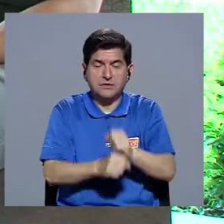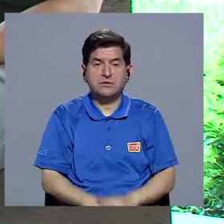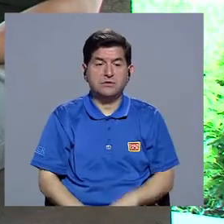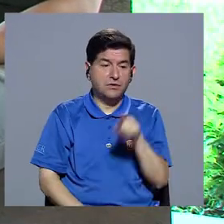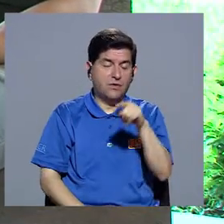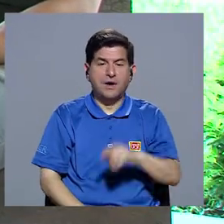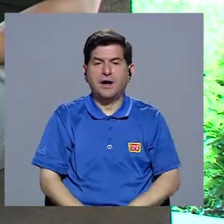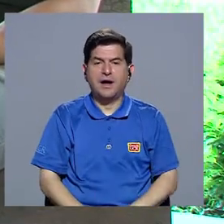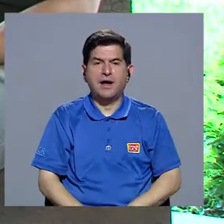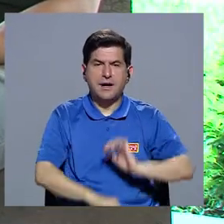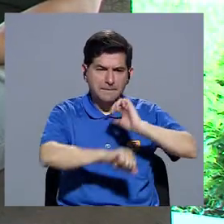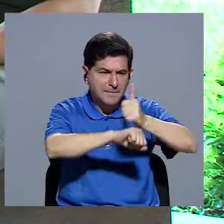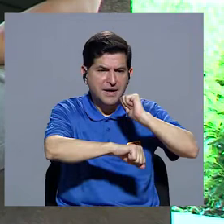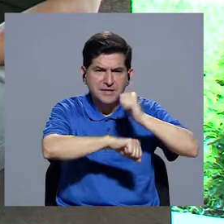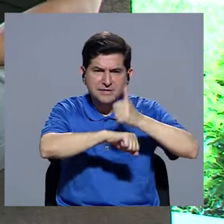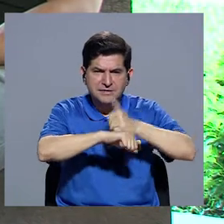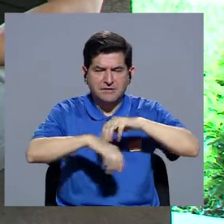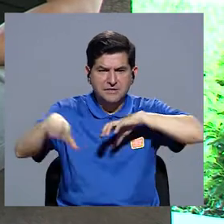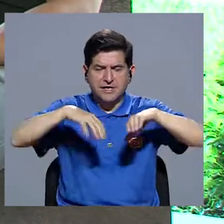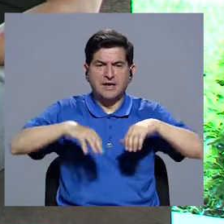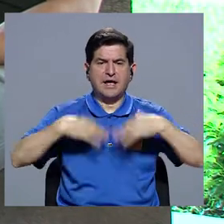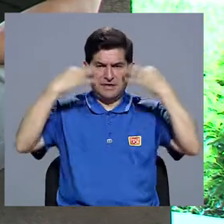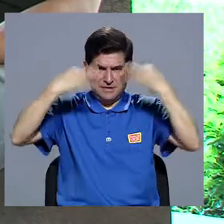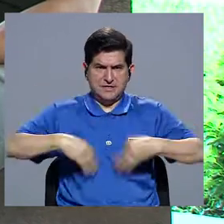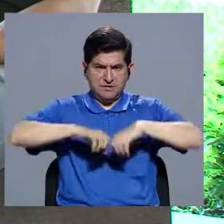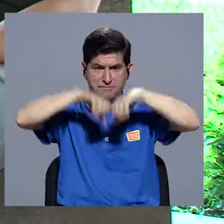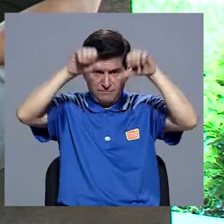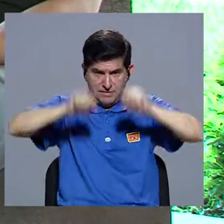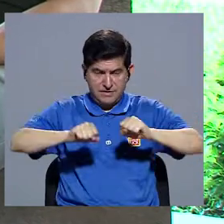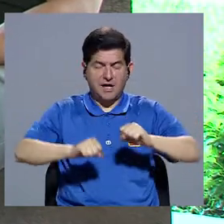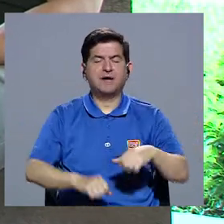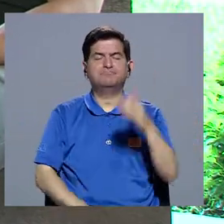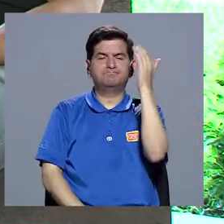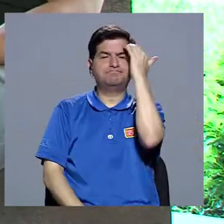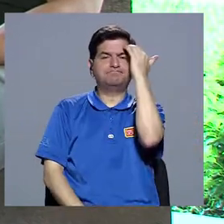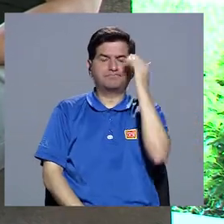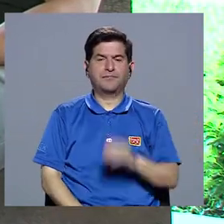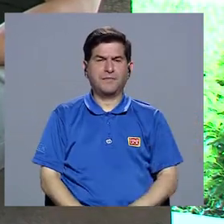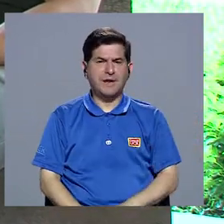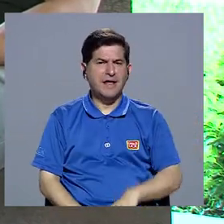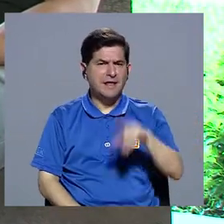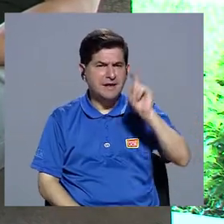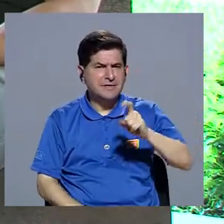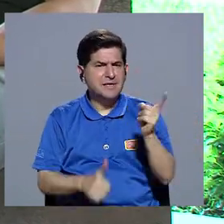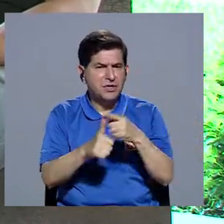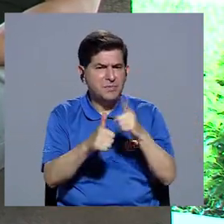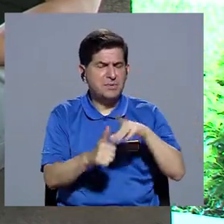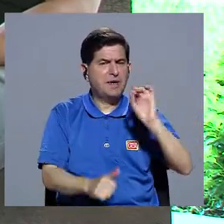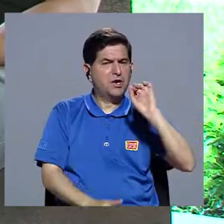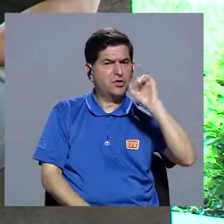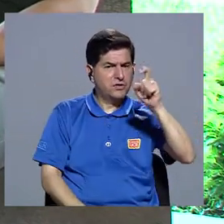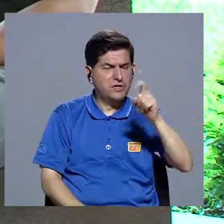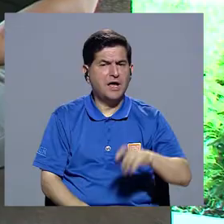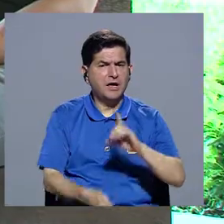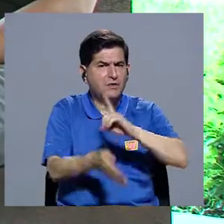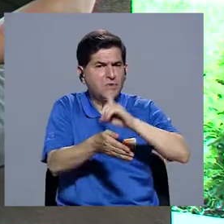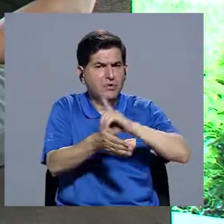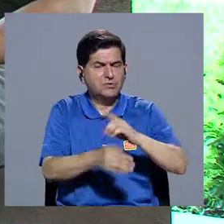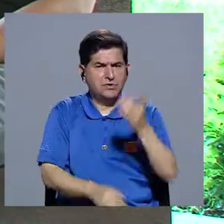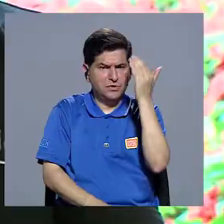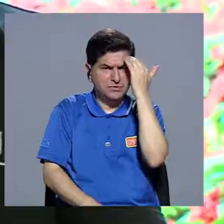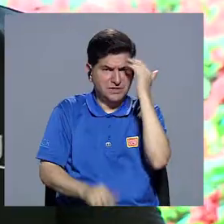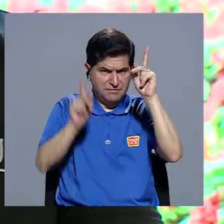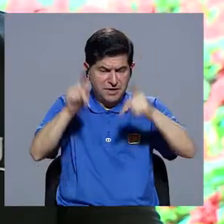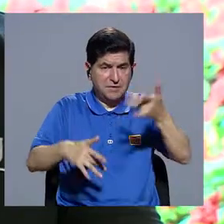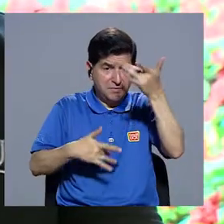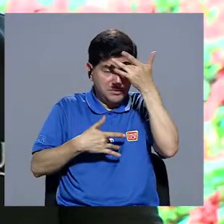prescriba ejercicio deberían de tenerlo. Ustedes deben de partir, entonces, digamos, de un dictamen médico que les diga la persona tiene esta otra